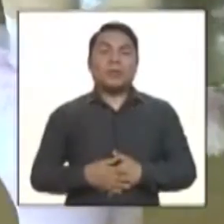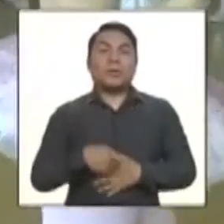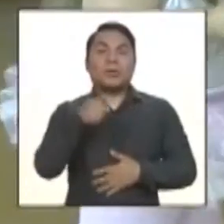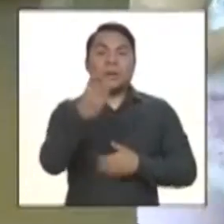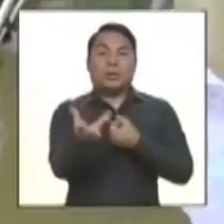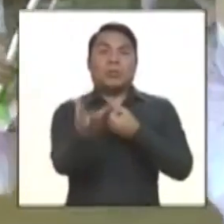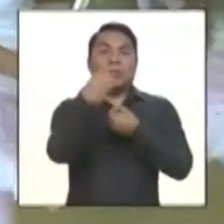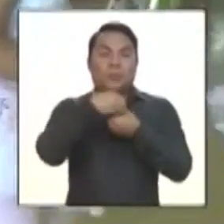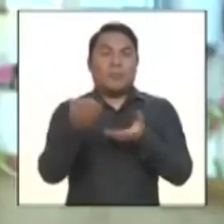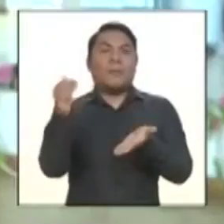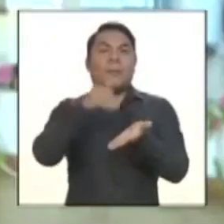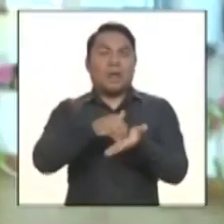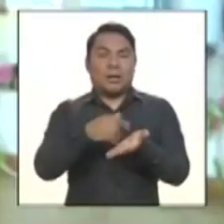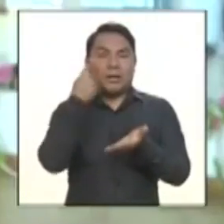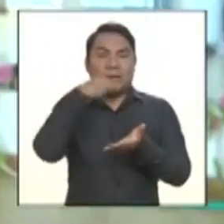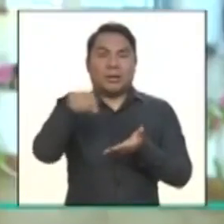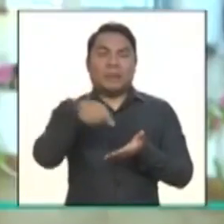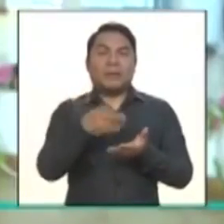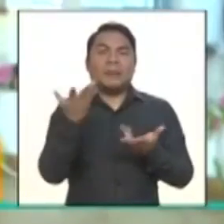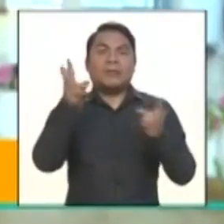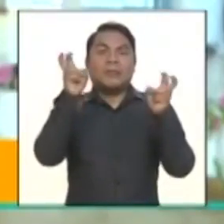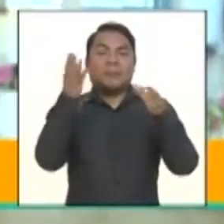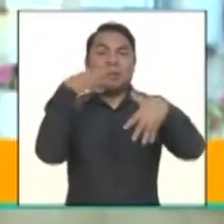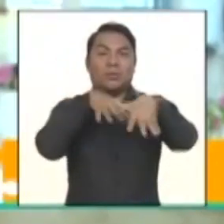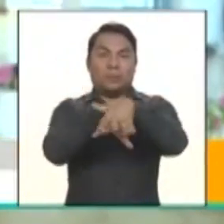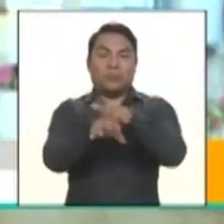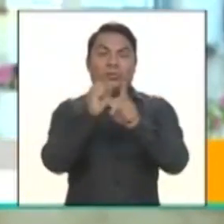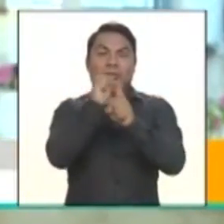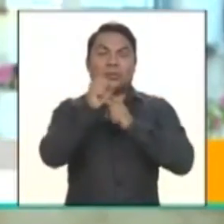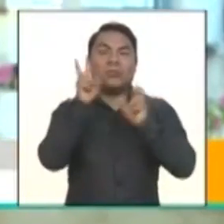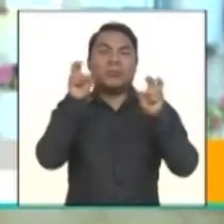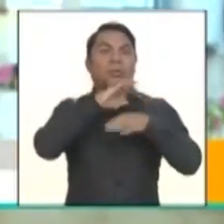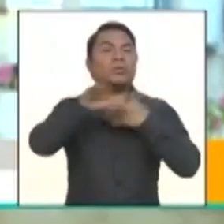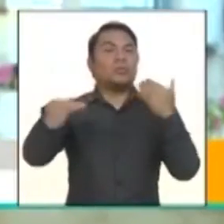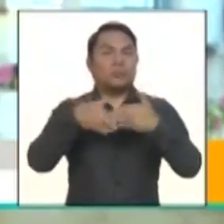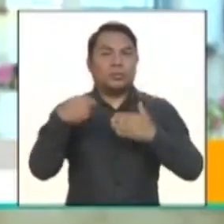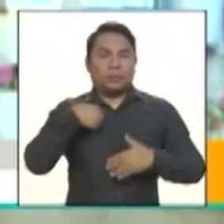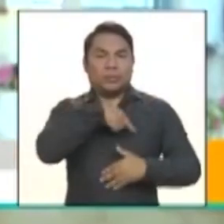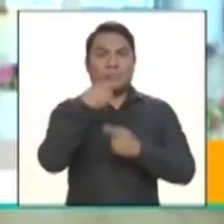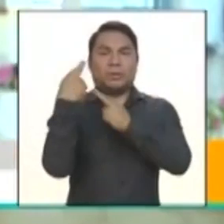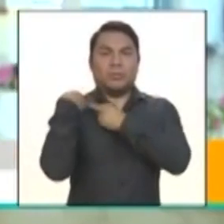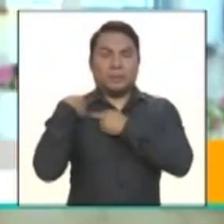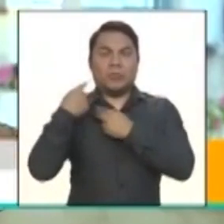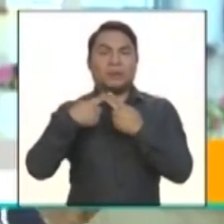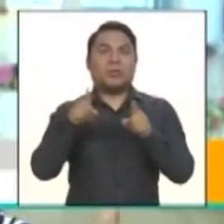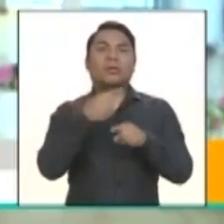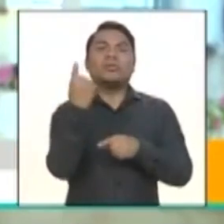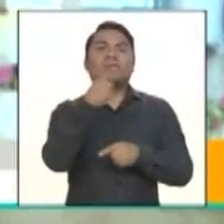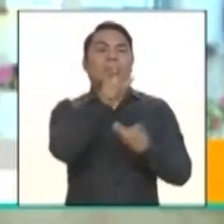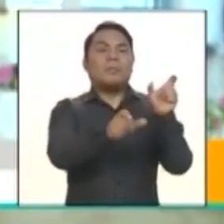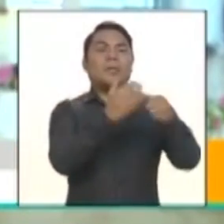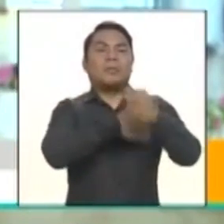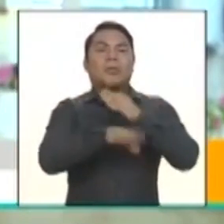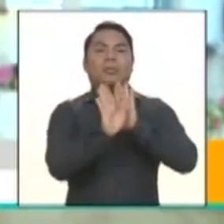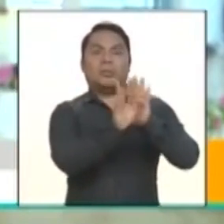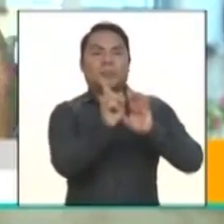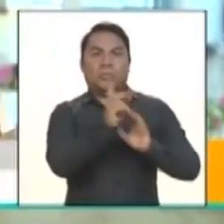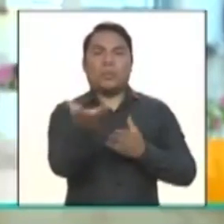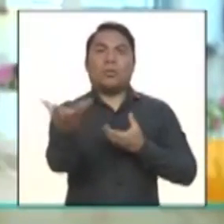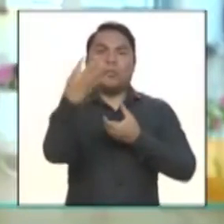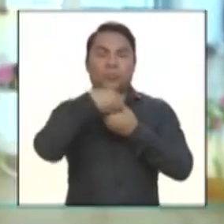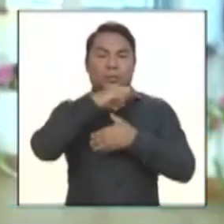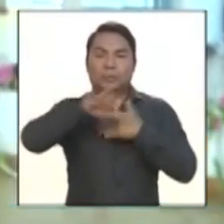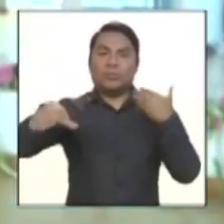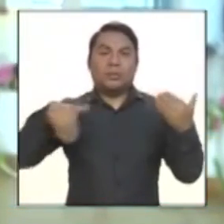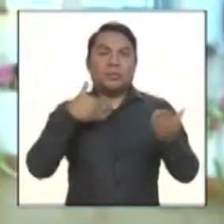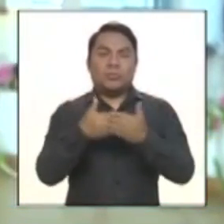Sumémonos más, hagamos del tema de la inclusión social un tema de todos nosotros, no solamente de quienes padecen la discapacidad en eso. Todos